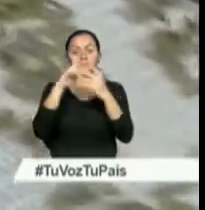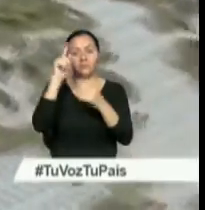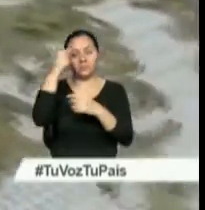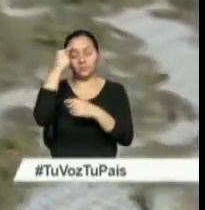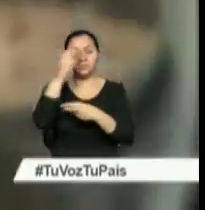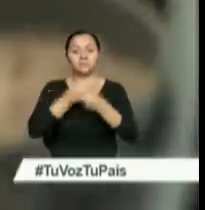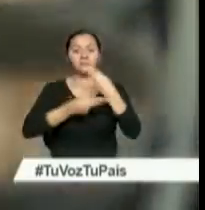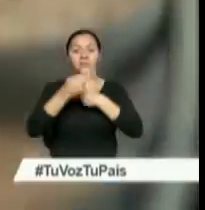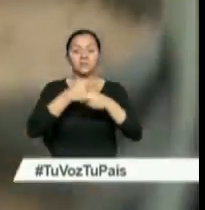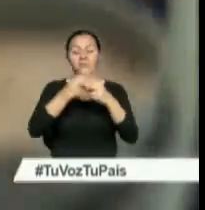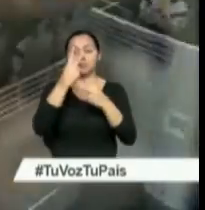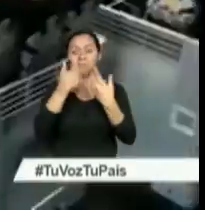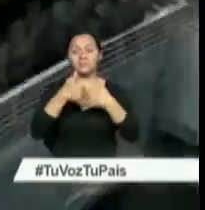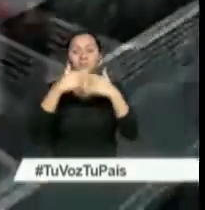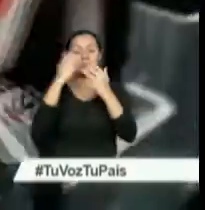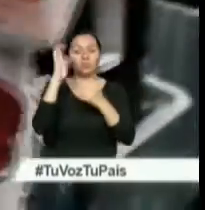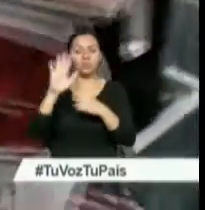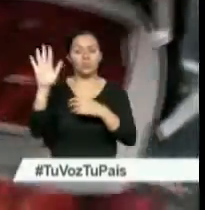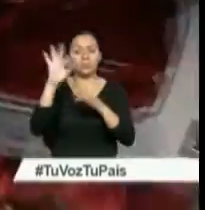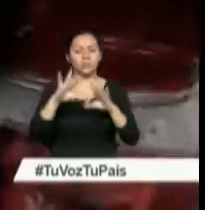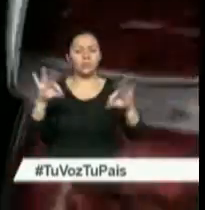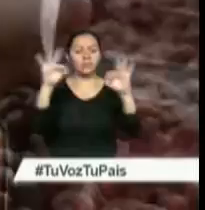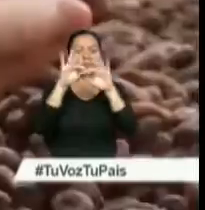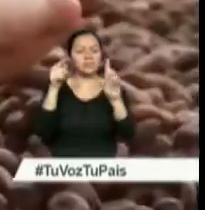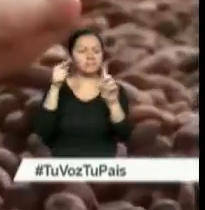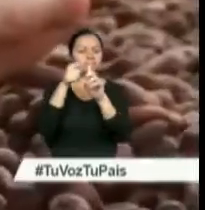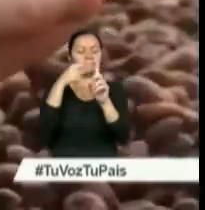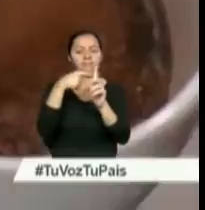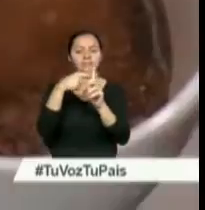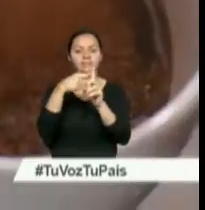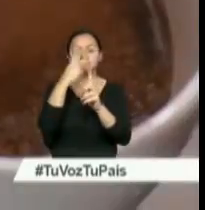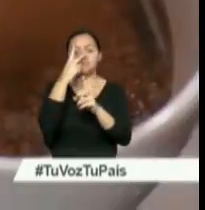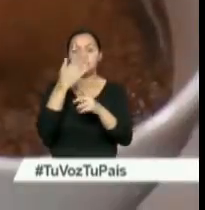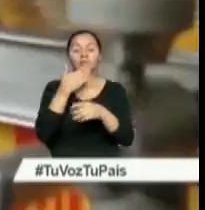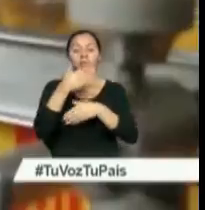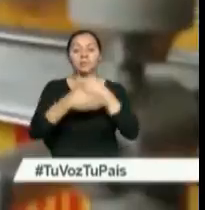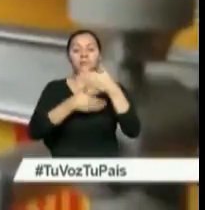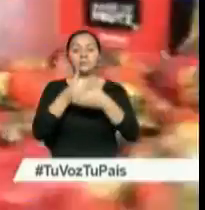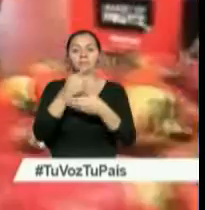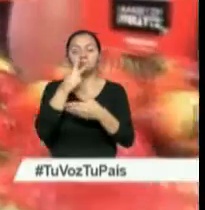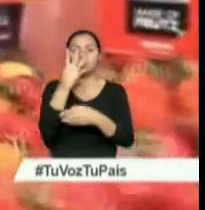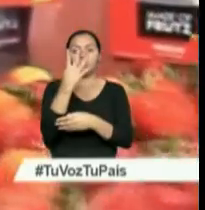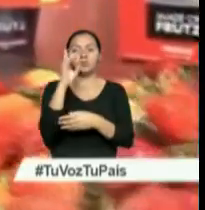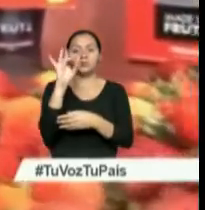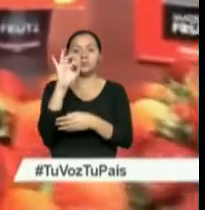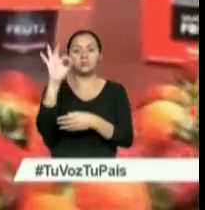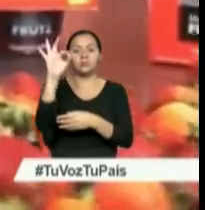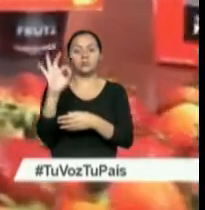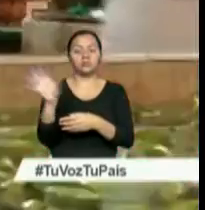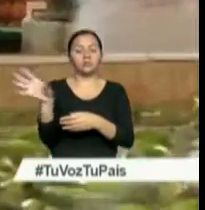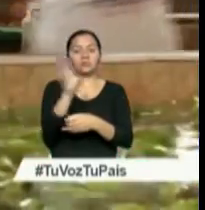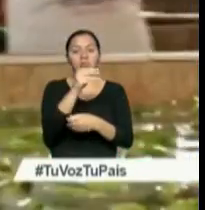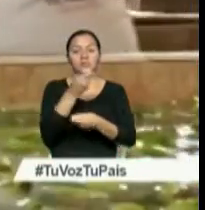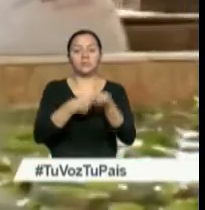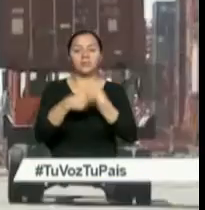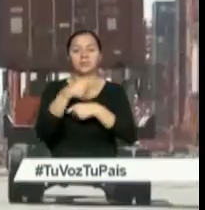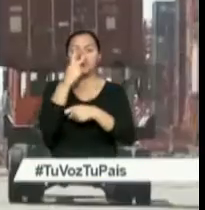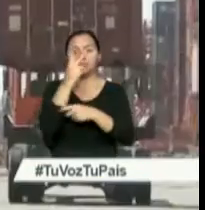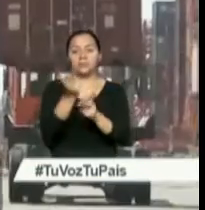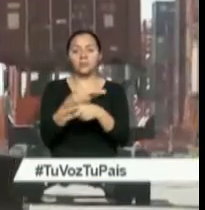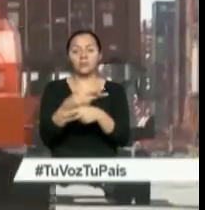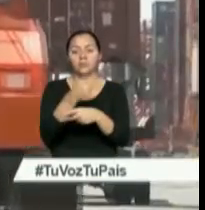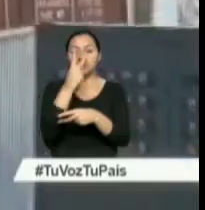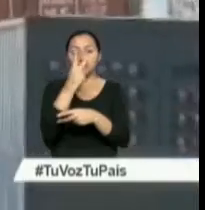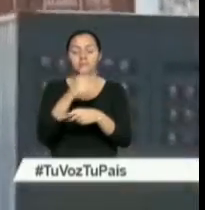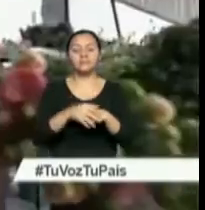mercado único de la Unión Europea es sumamente pertinente, puesto que consume el 48% del total de exportaciones ecuatorianas